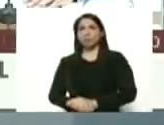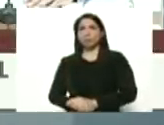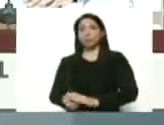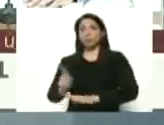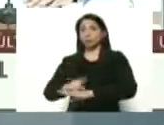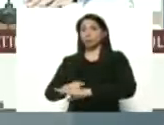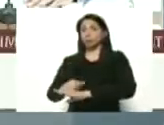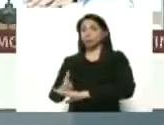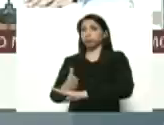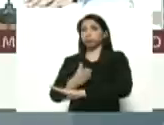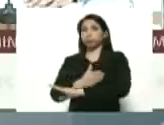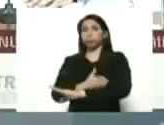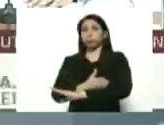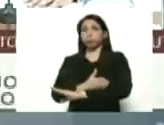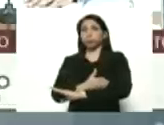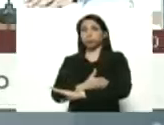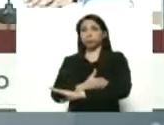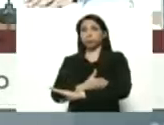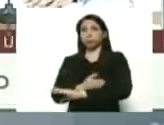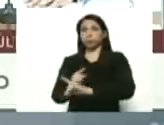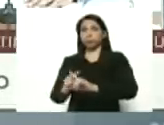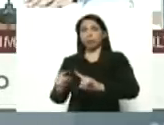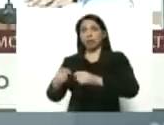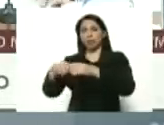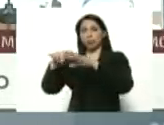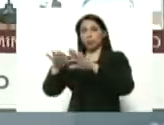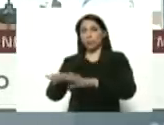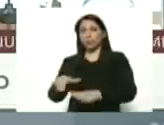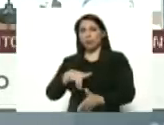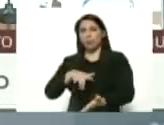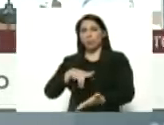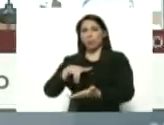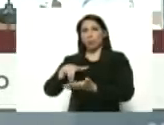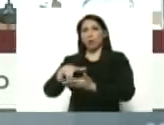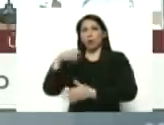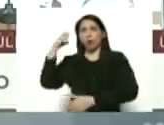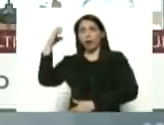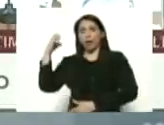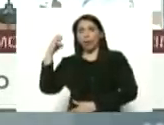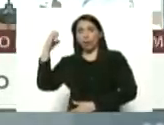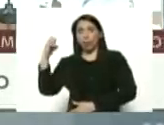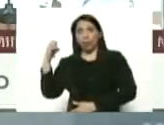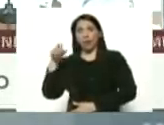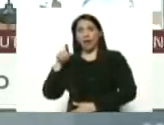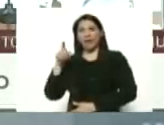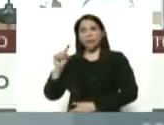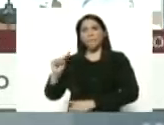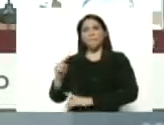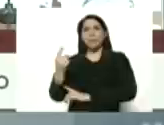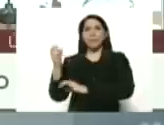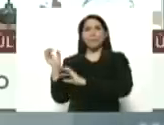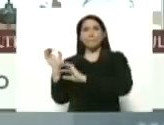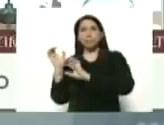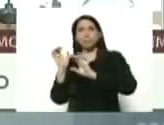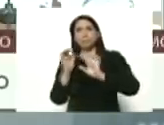tempraneras, para suspender los vuelos de Europa, que fue donde nos llegó la primera ola